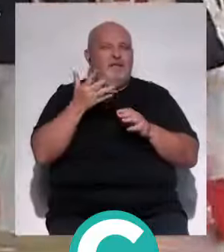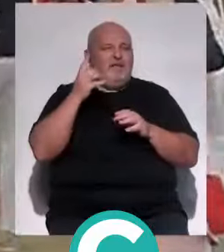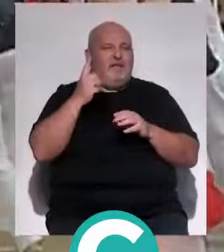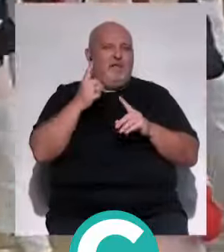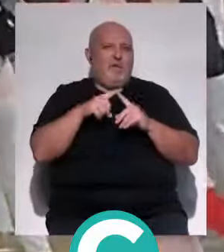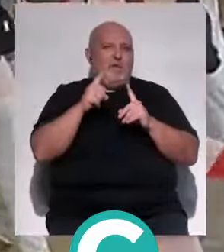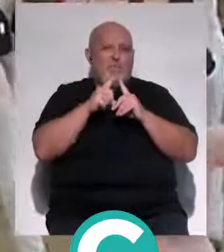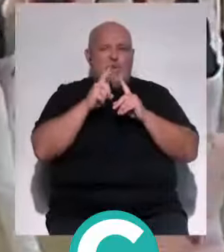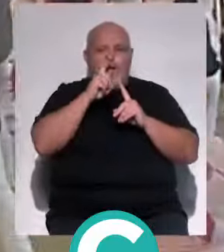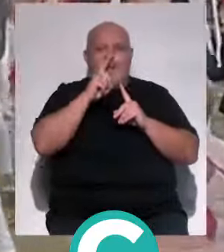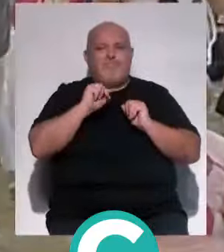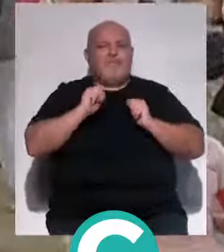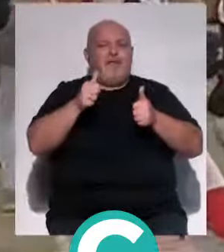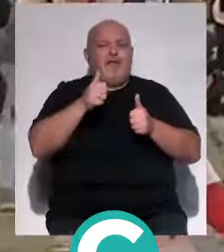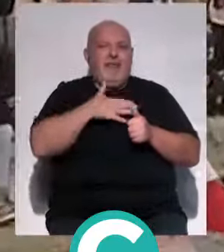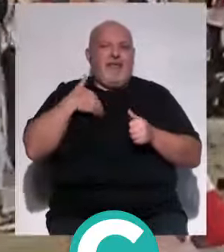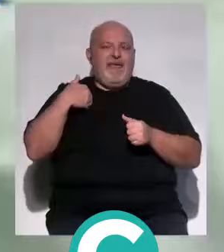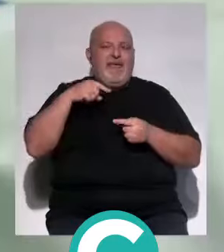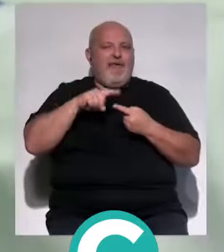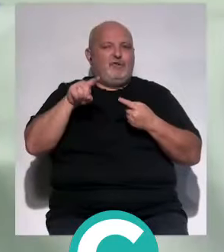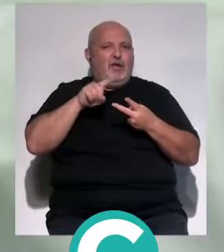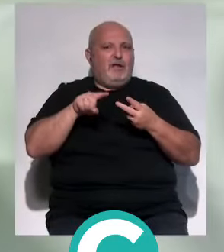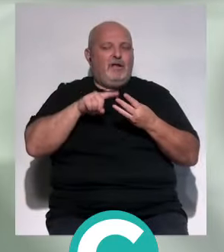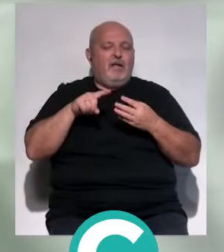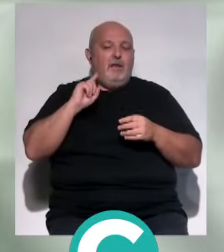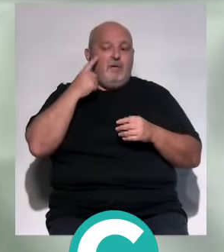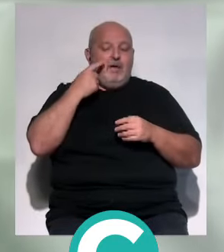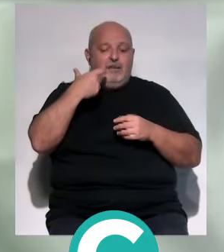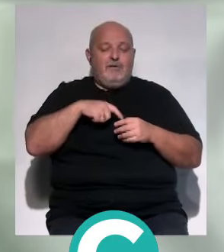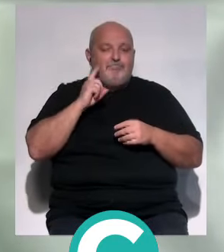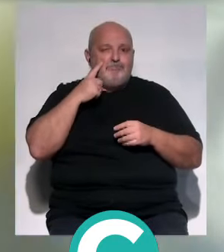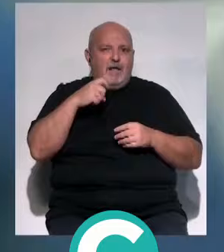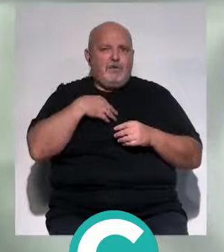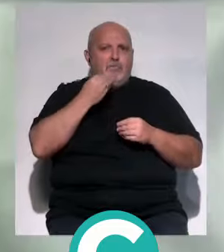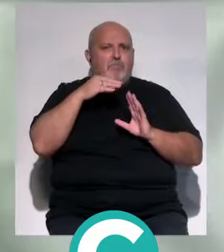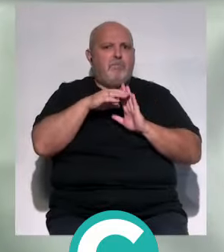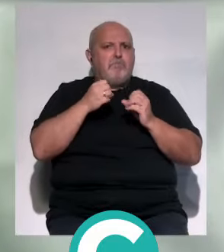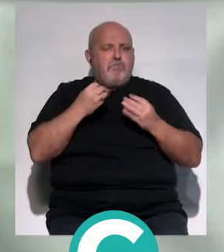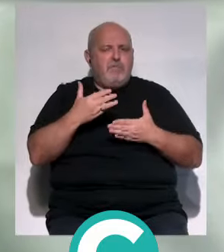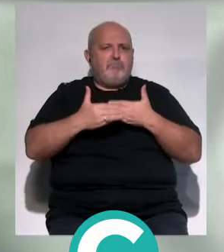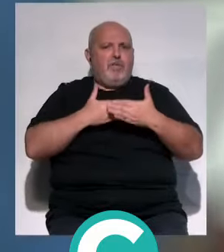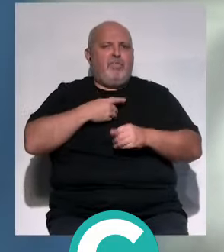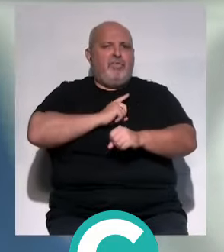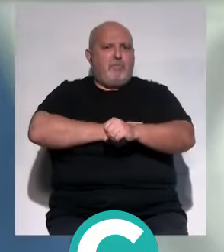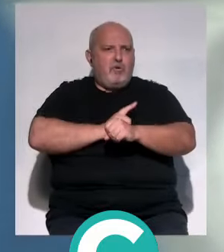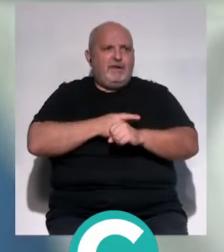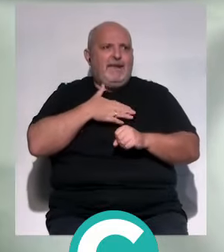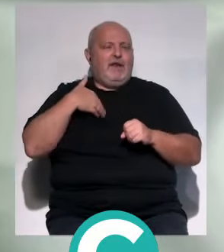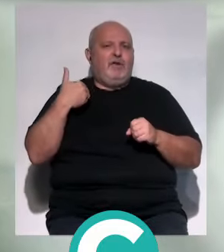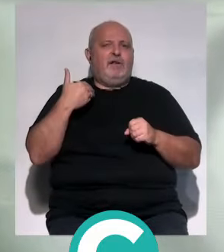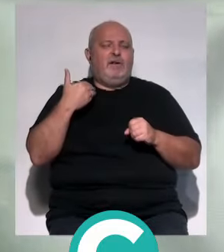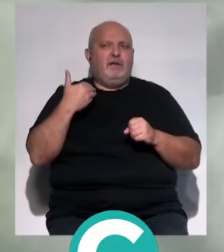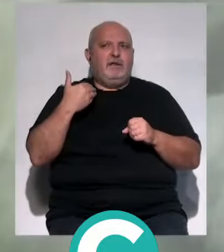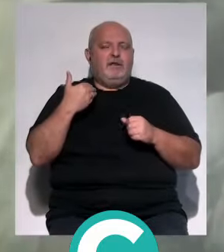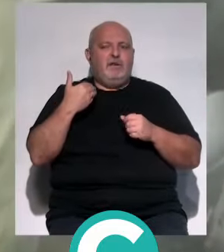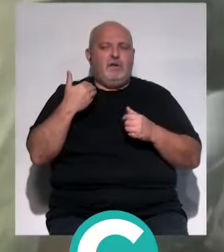primero de año, ¿no? Como que quieres todo. Si me han diagnosticado de cáncer, pues ahora quiero alimentarme bien, quiero hacer deporte, y te vas a